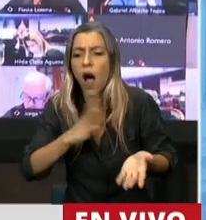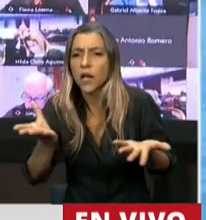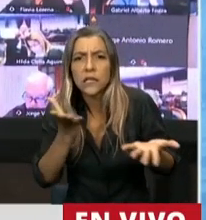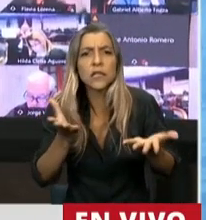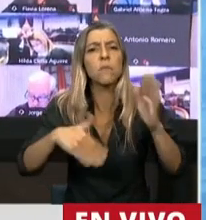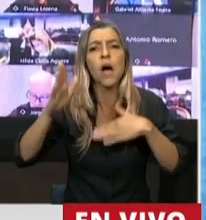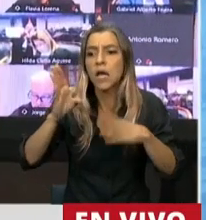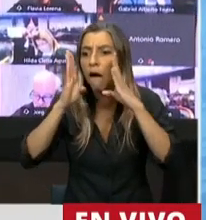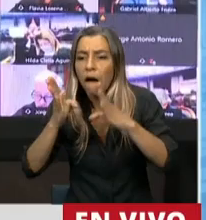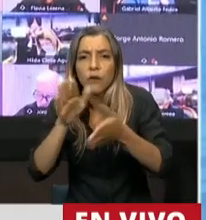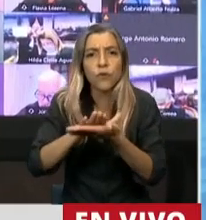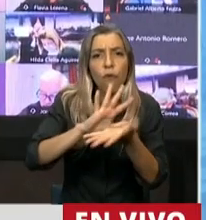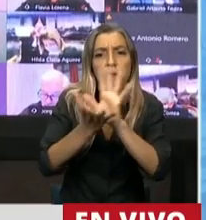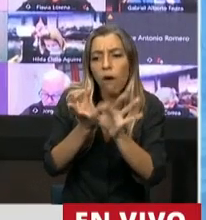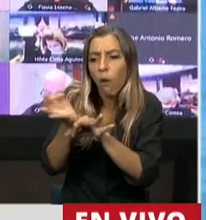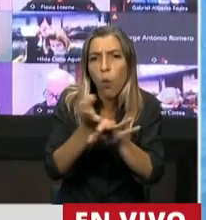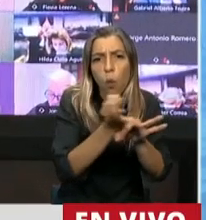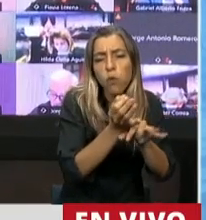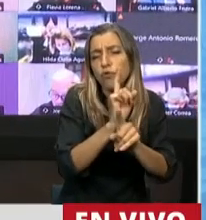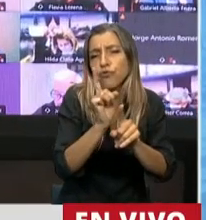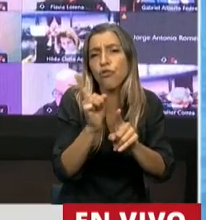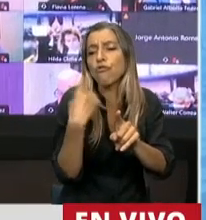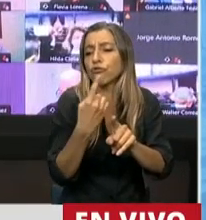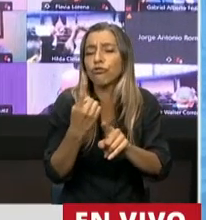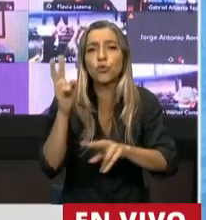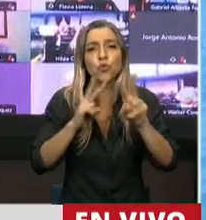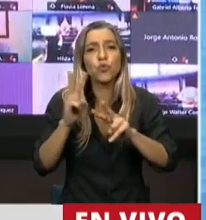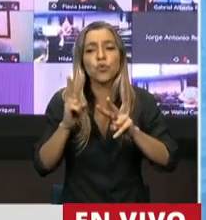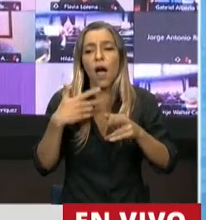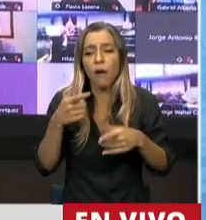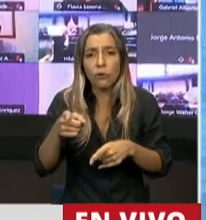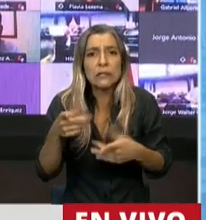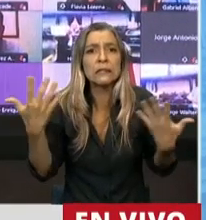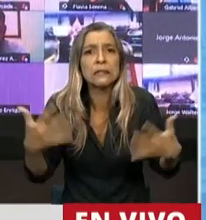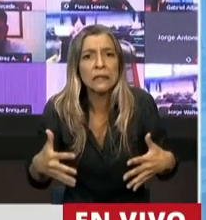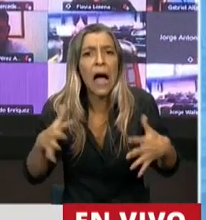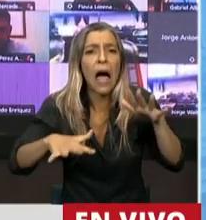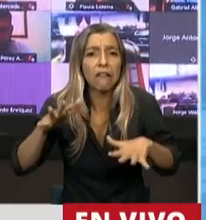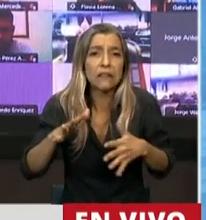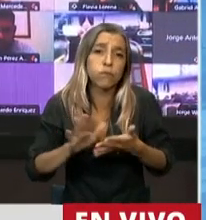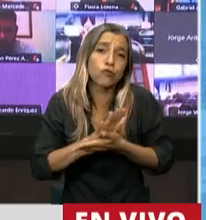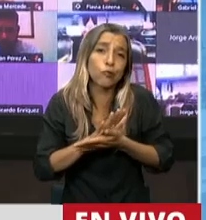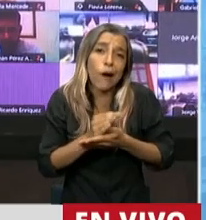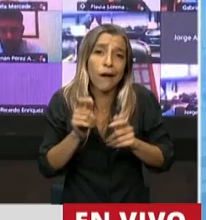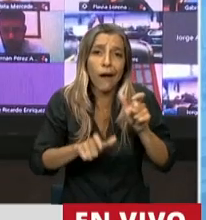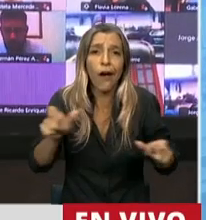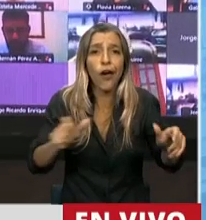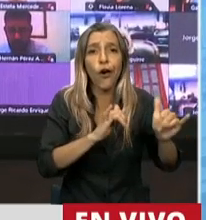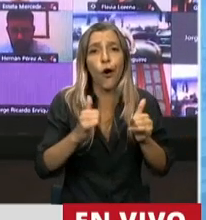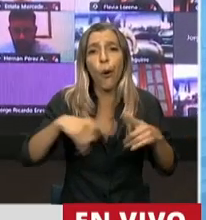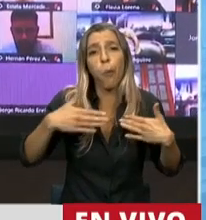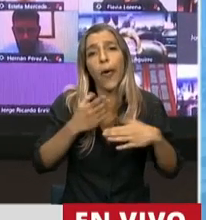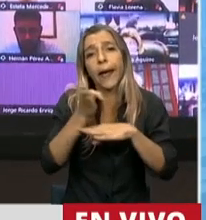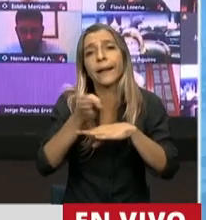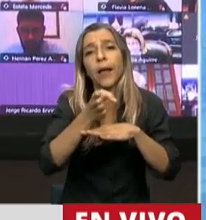todo en estos momentos para que los pibes y las pibas puedan salir un rato de las realidades